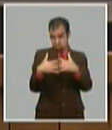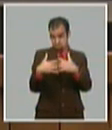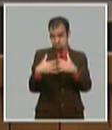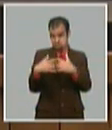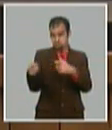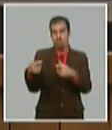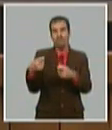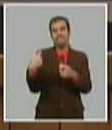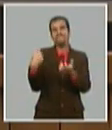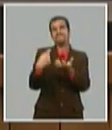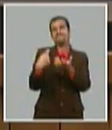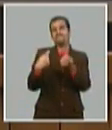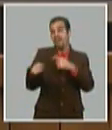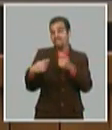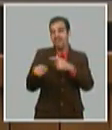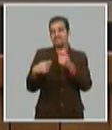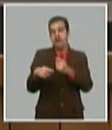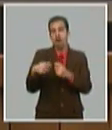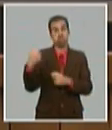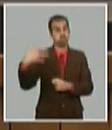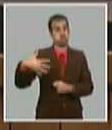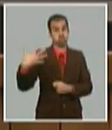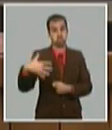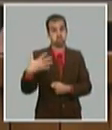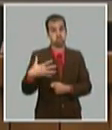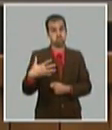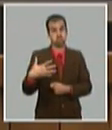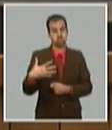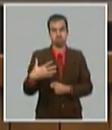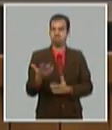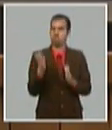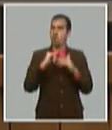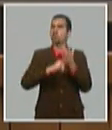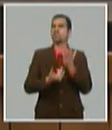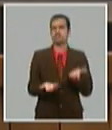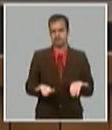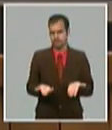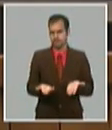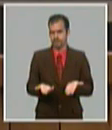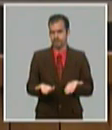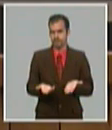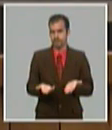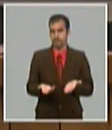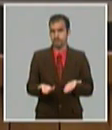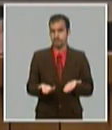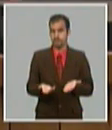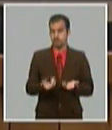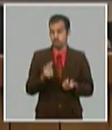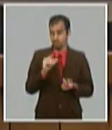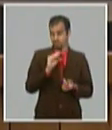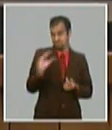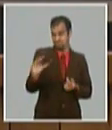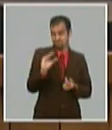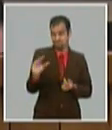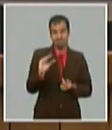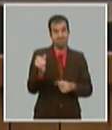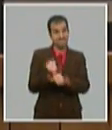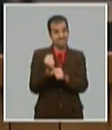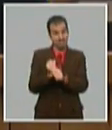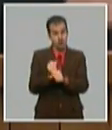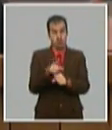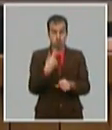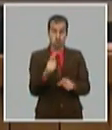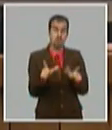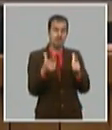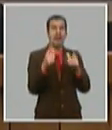injustificadamente y entonces podemos tener incremento de los ingresos de los trabajadores porque aparentemente cumplimos con las normativas porque tenemos